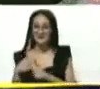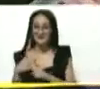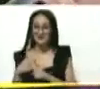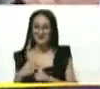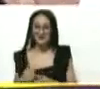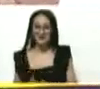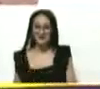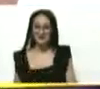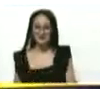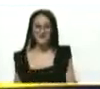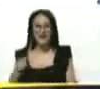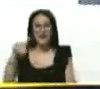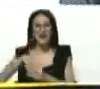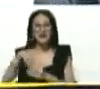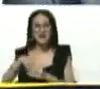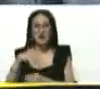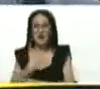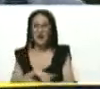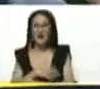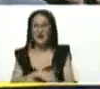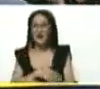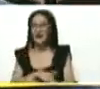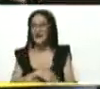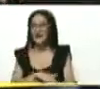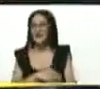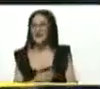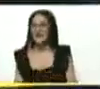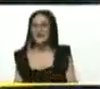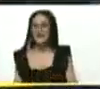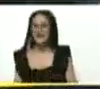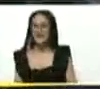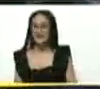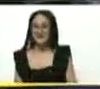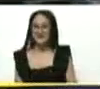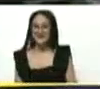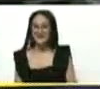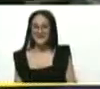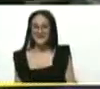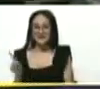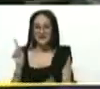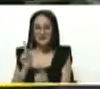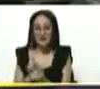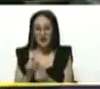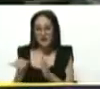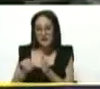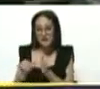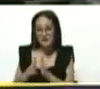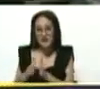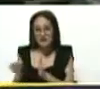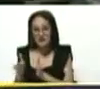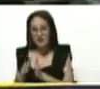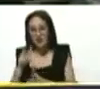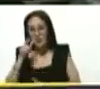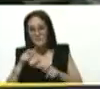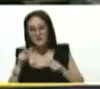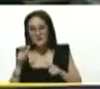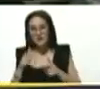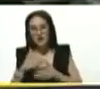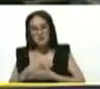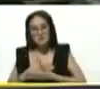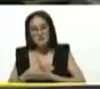Ahí en las elecciones de calle, se acercaron vecinos que eran